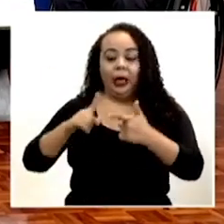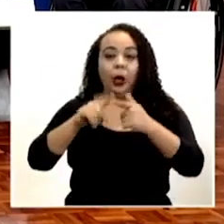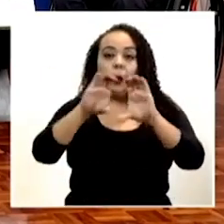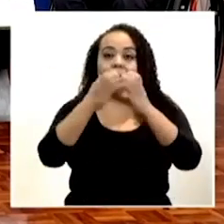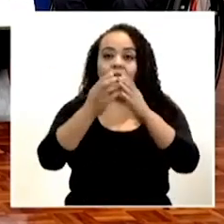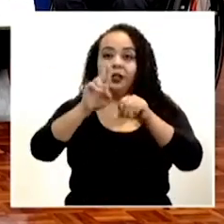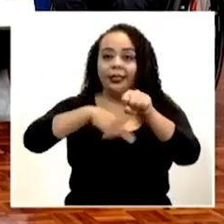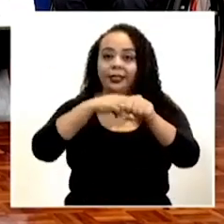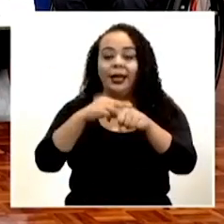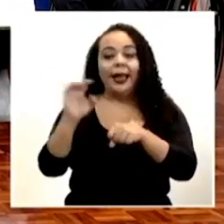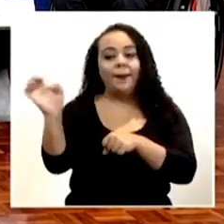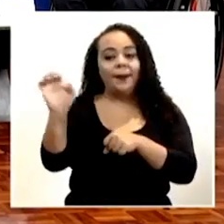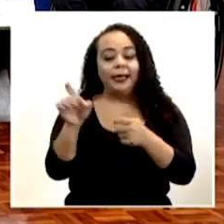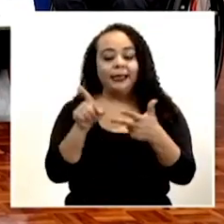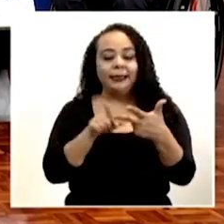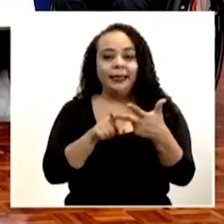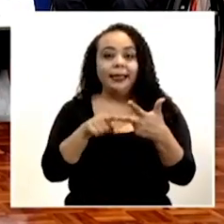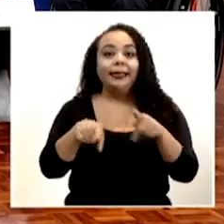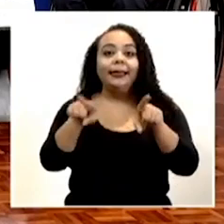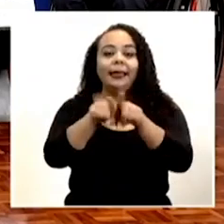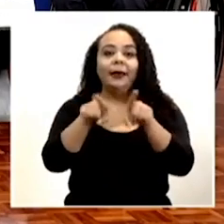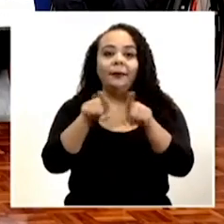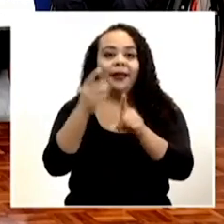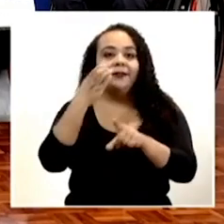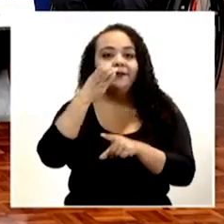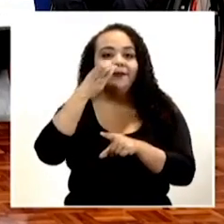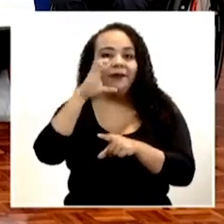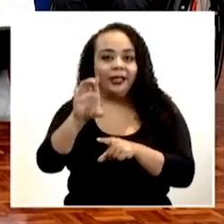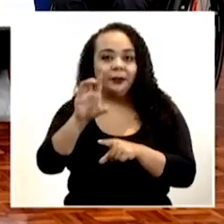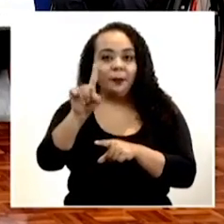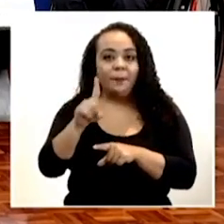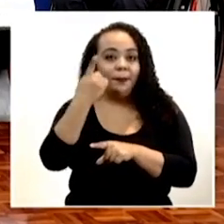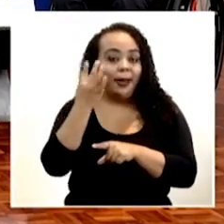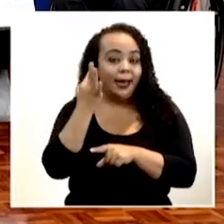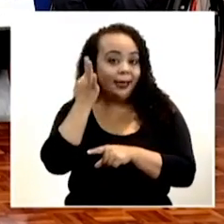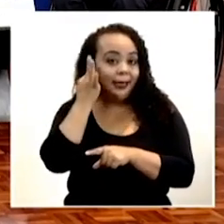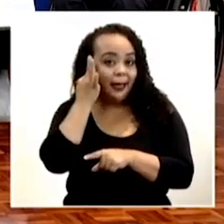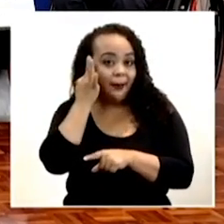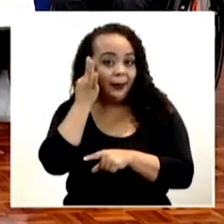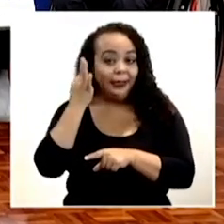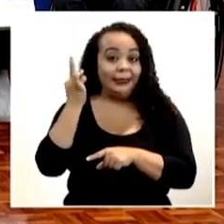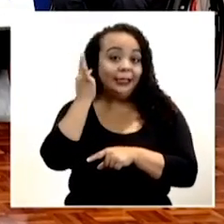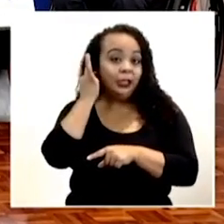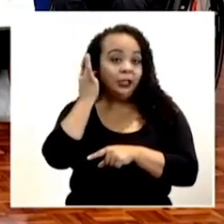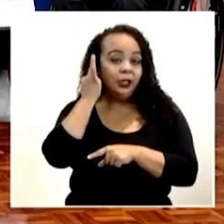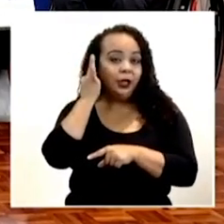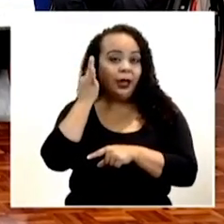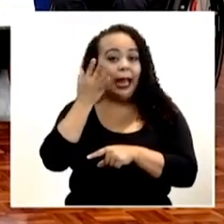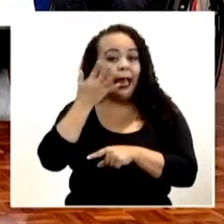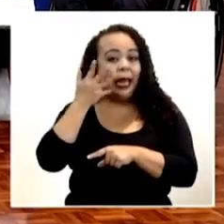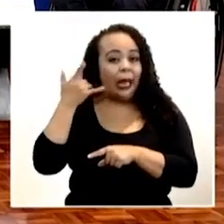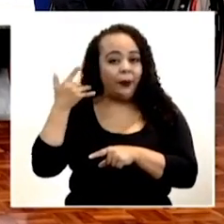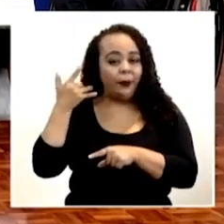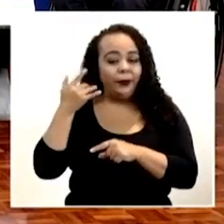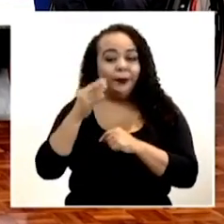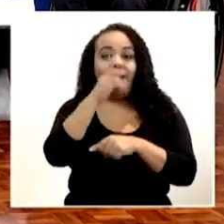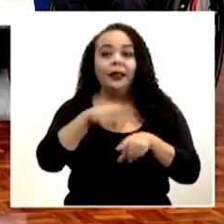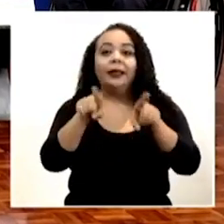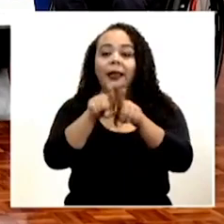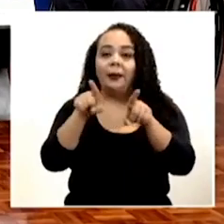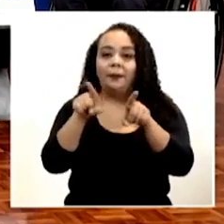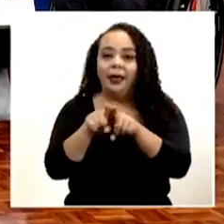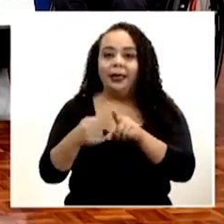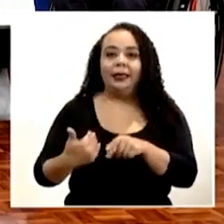Nacional de Emergencias, también en el Facebook de la primera dama, la señora Claudia Dobles, y también